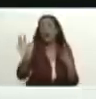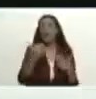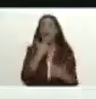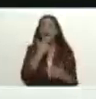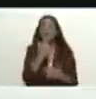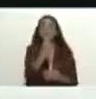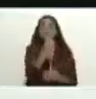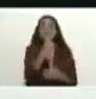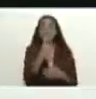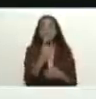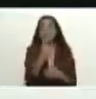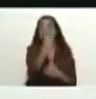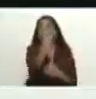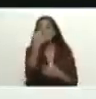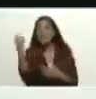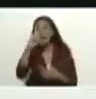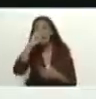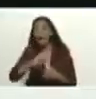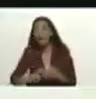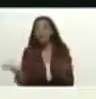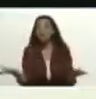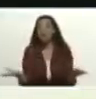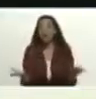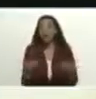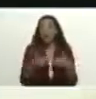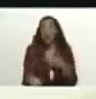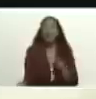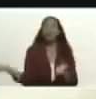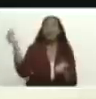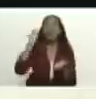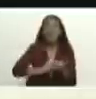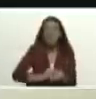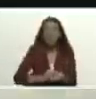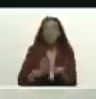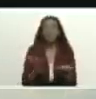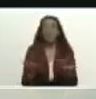dos siglos y luego fue trastocada nuevamente